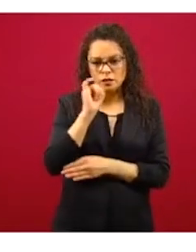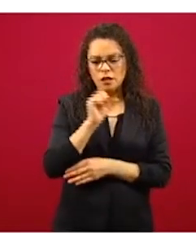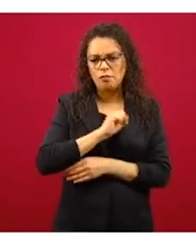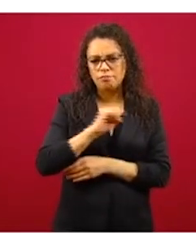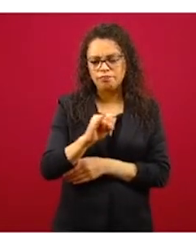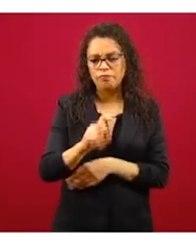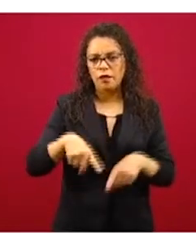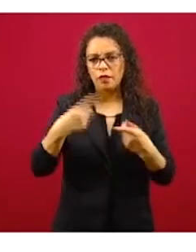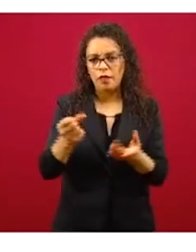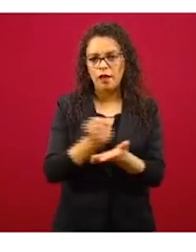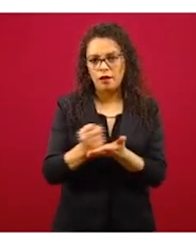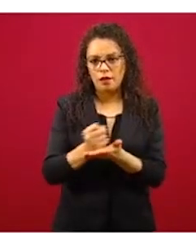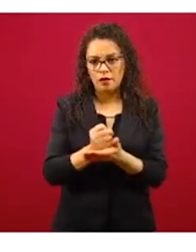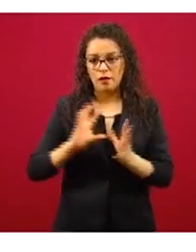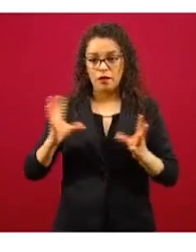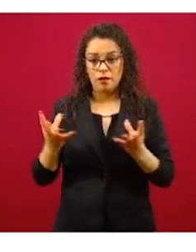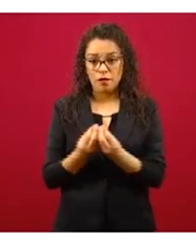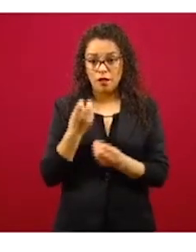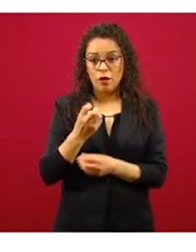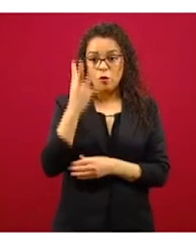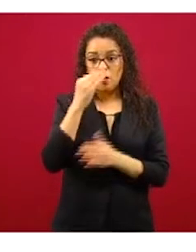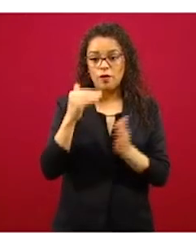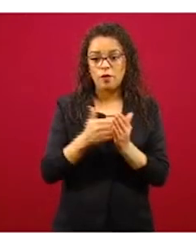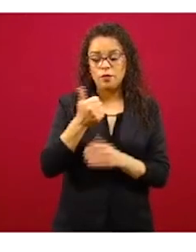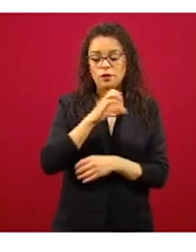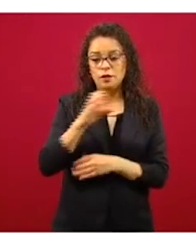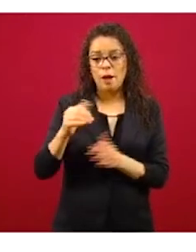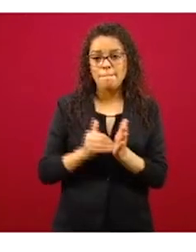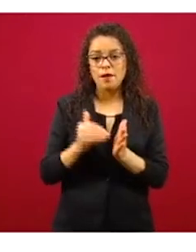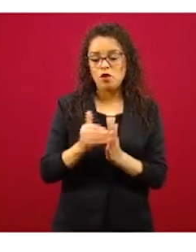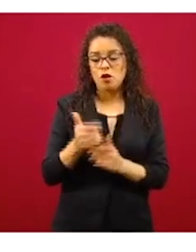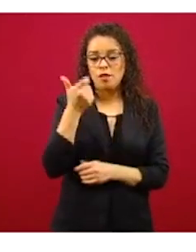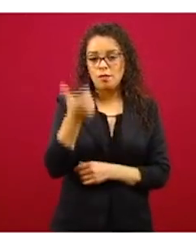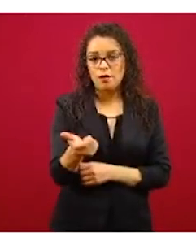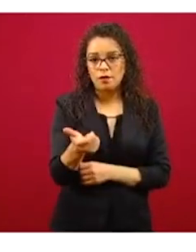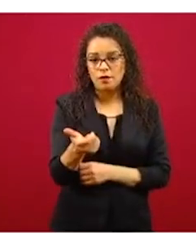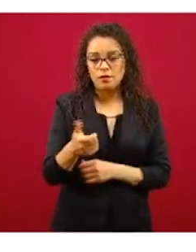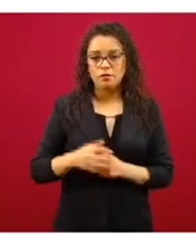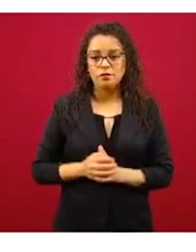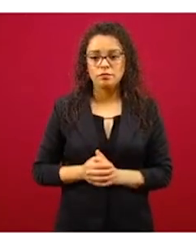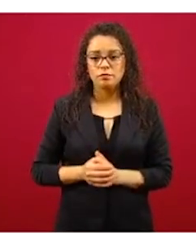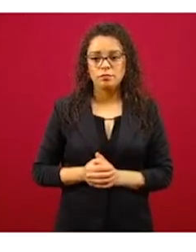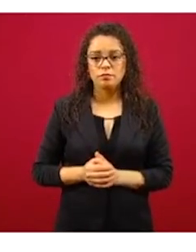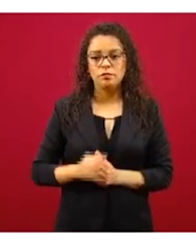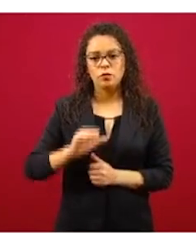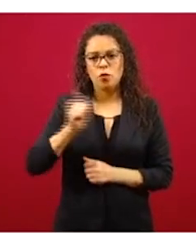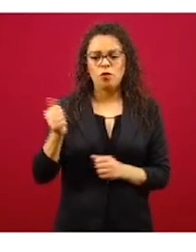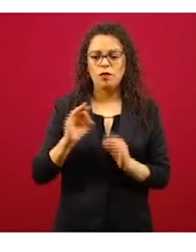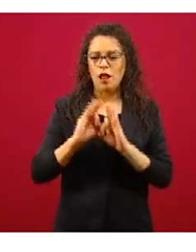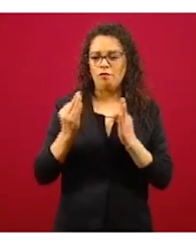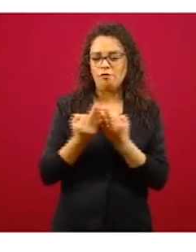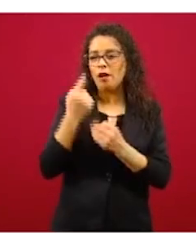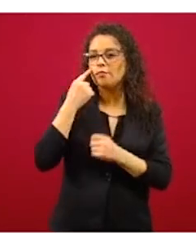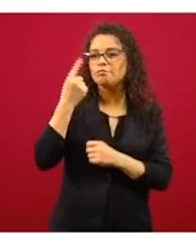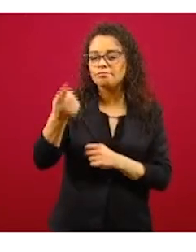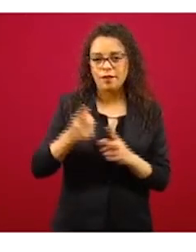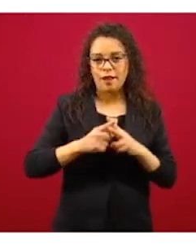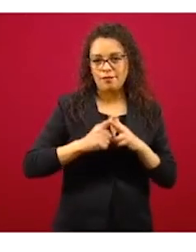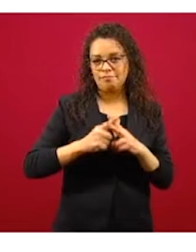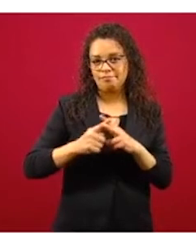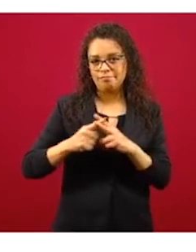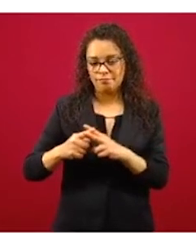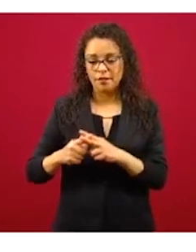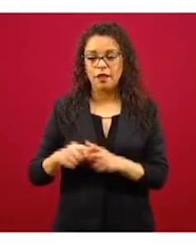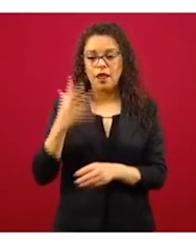Esto equivale a cuatro mil 600 millones de pesos. En otras mediciones, en otras formas de verlo, es de